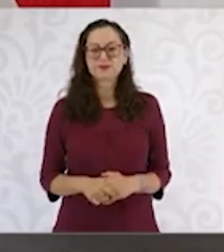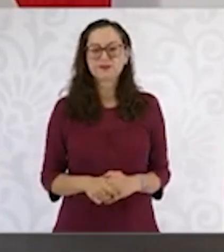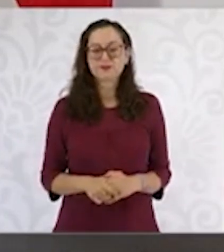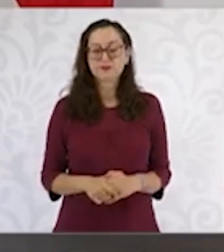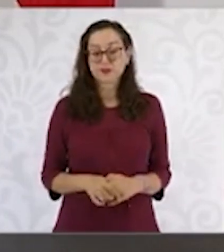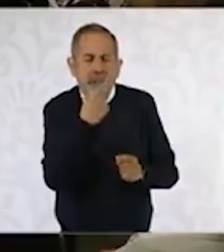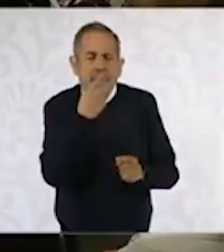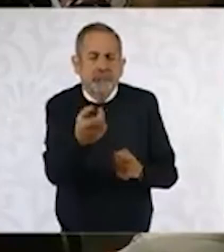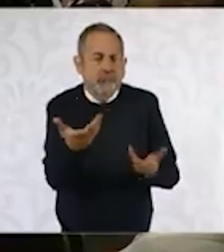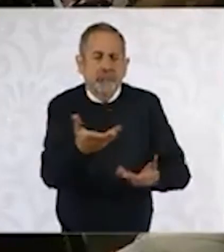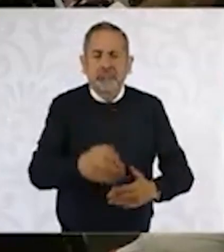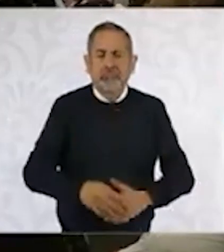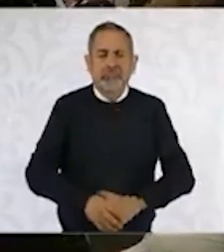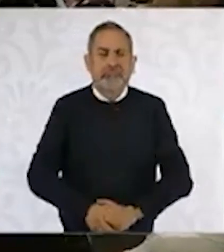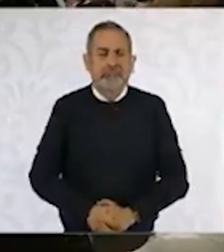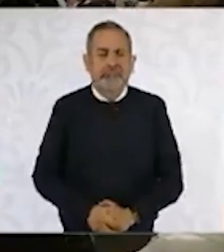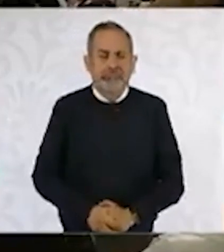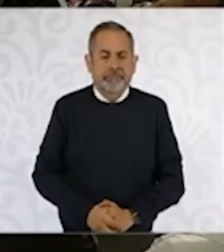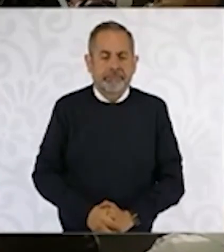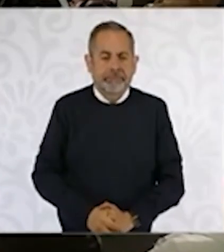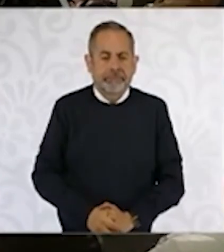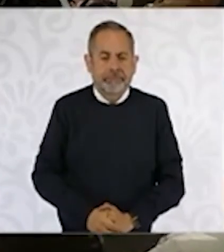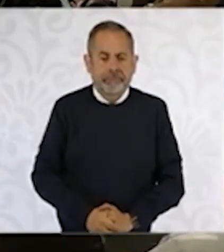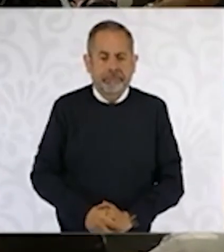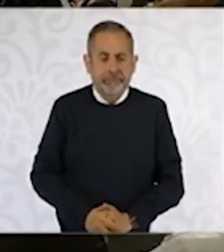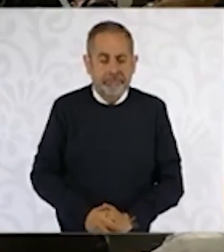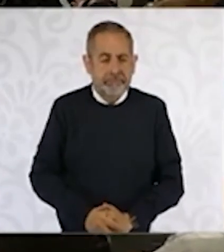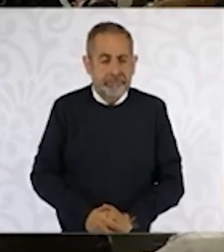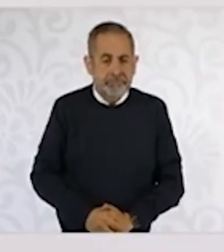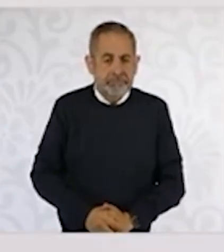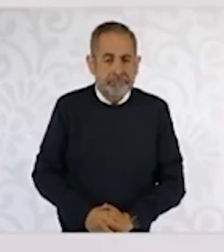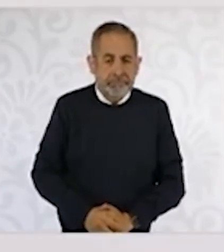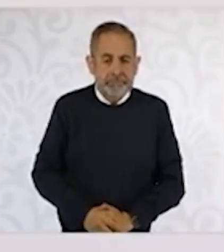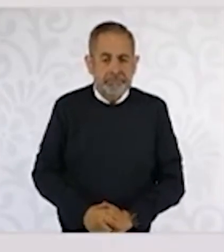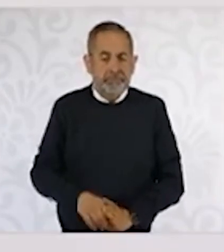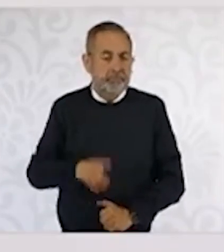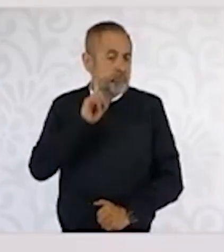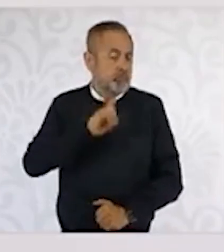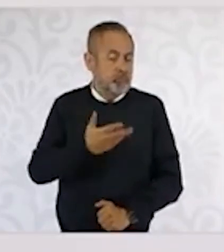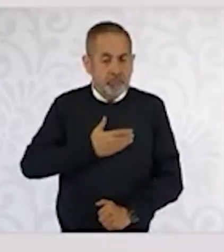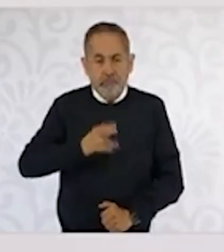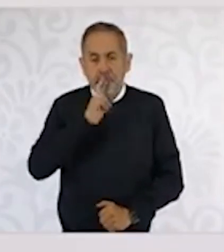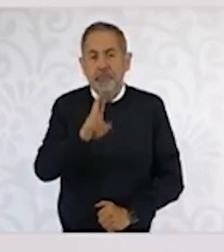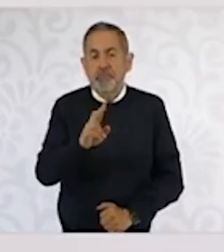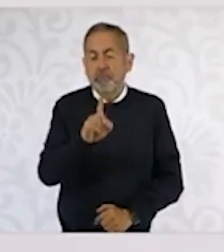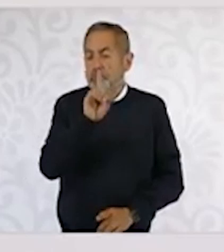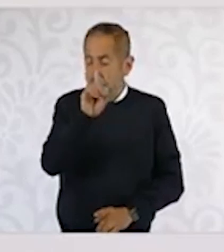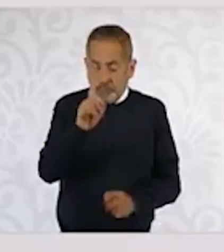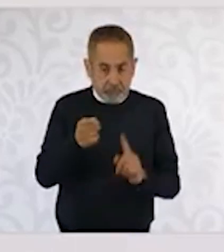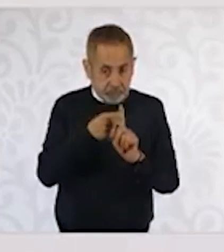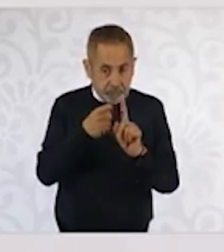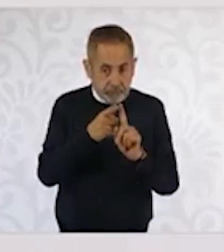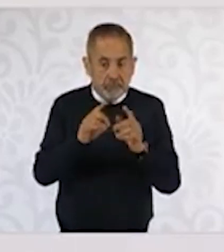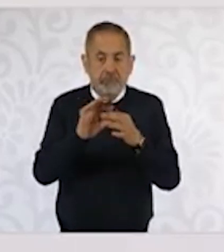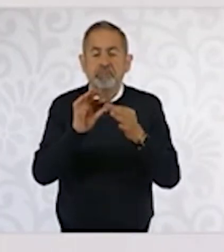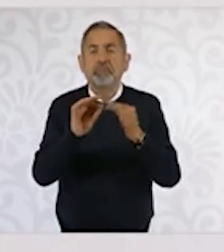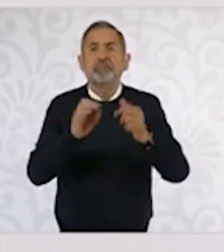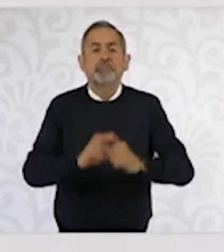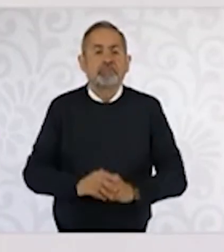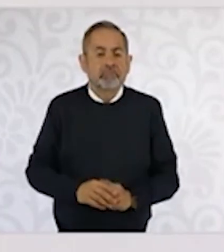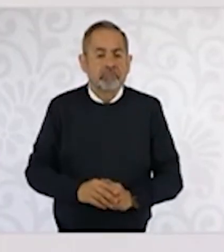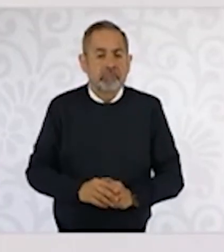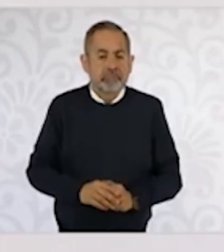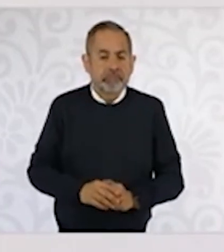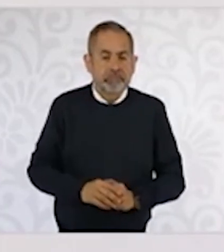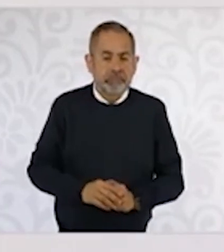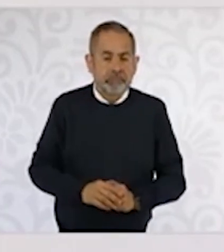de un satélite en órbita para el 2027. El objetivo principal de la nueva Agencia de Transformación Digital y Telecomunicaciones es unificar las capacidades